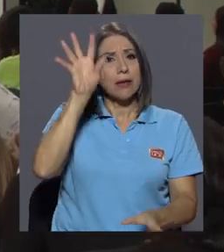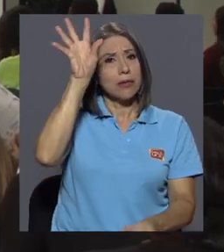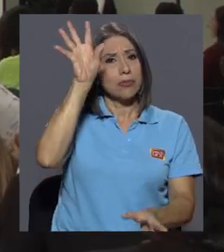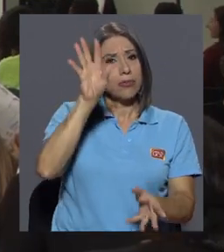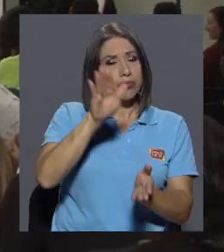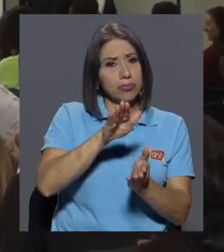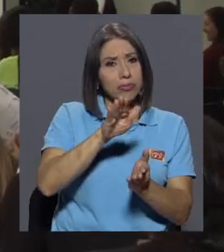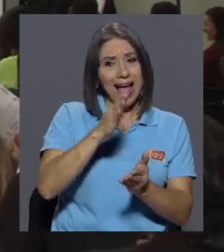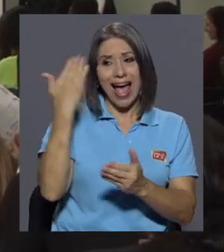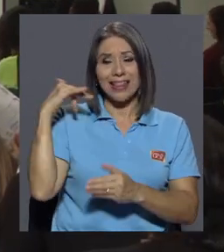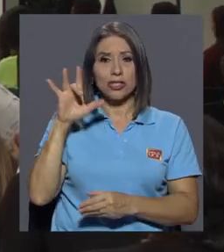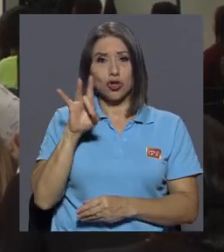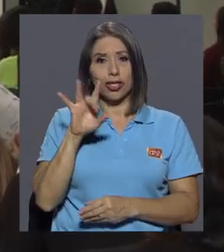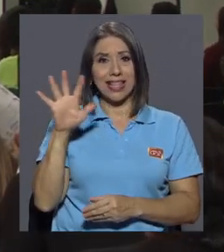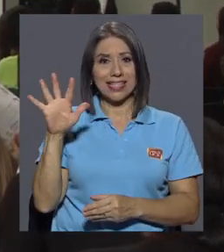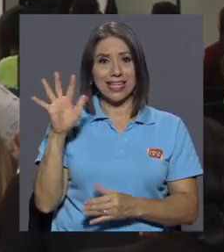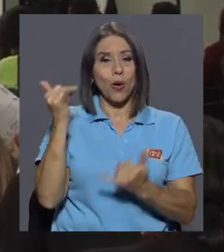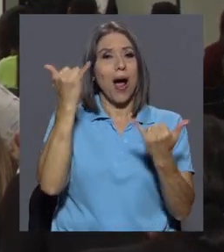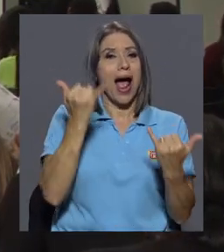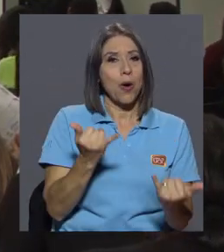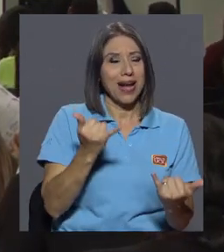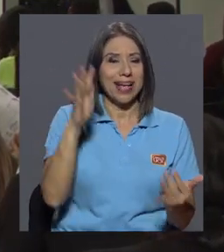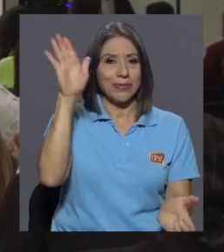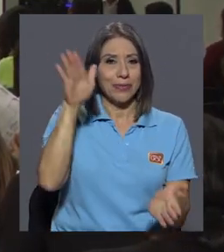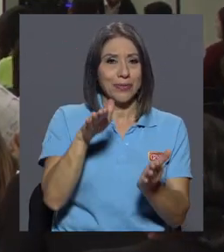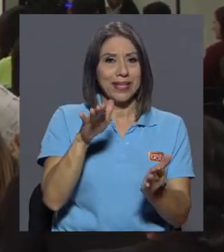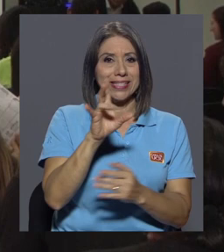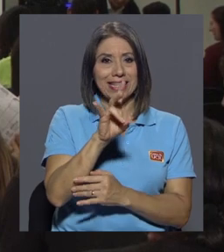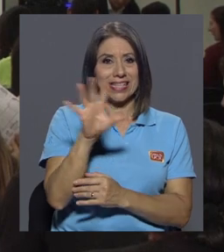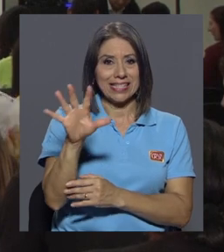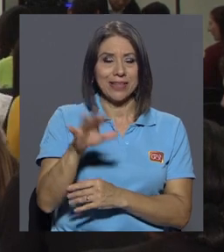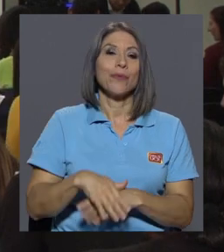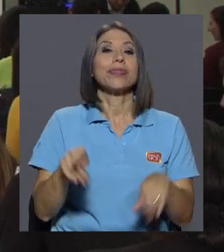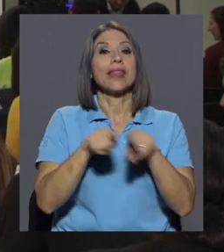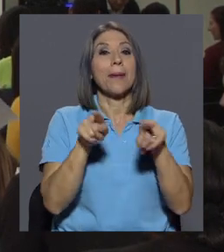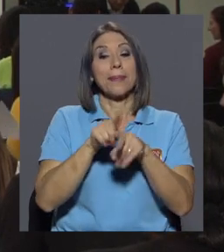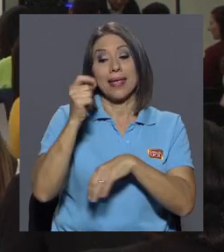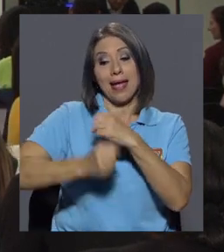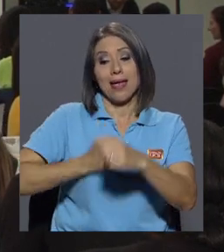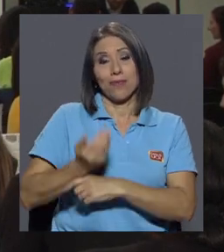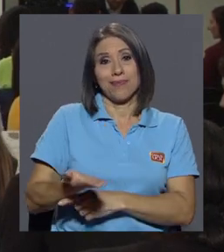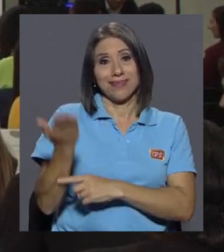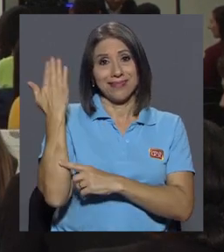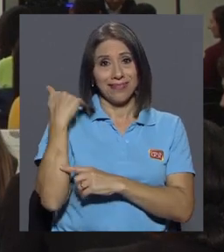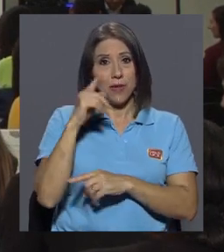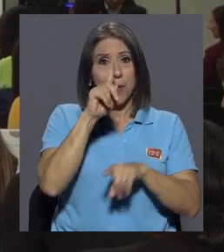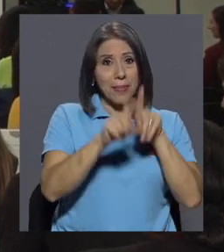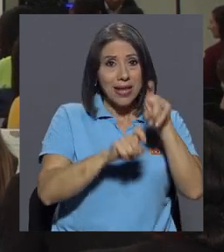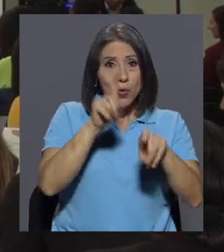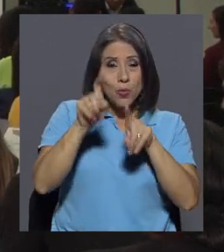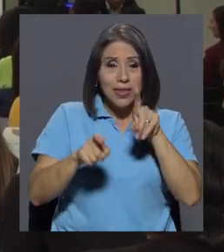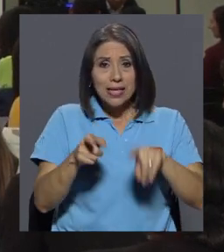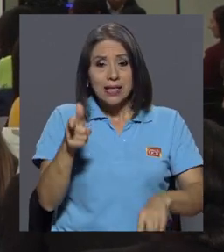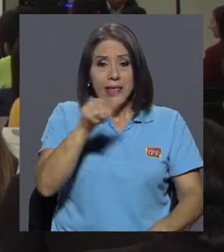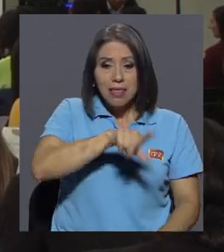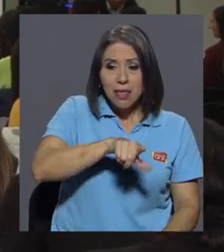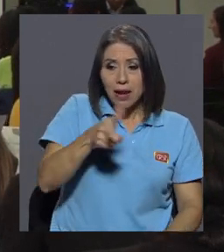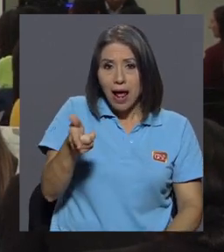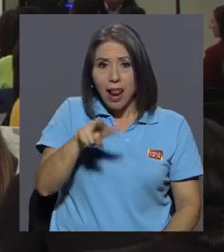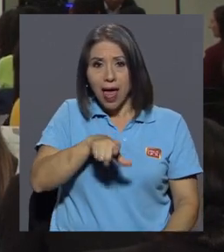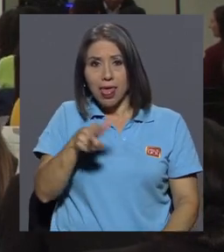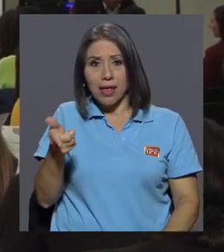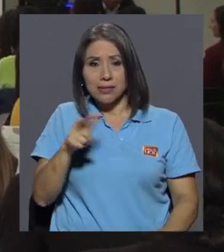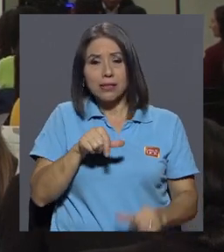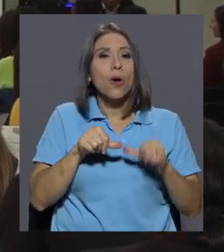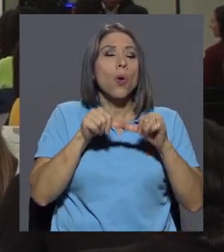85 a 75, y finalmente, en el 2018, las preguntas se pusieron intercaladas, manteniendo el orden